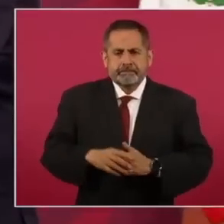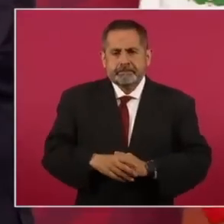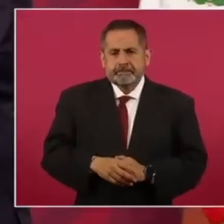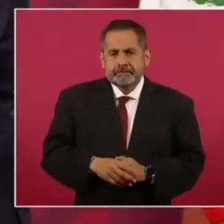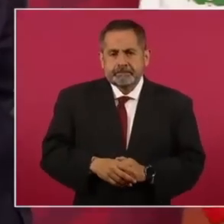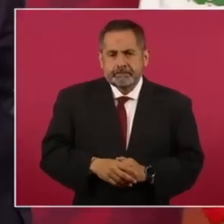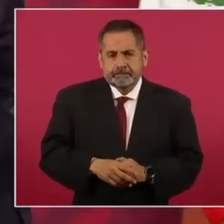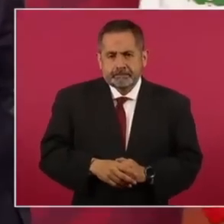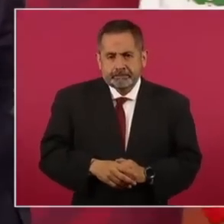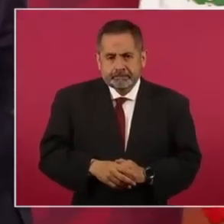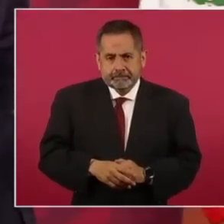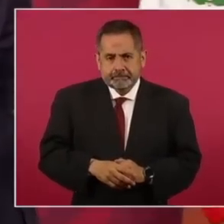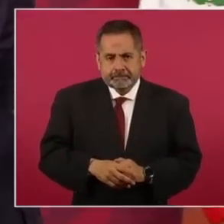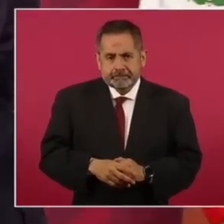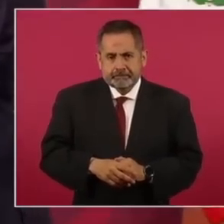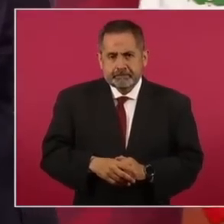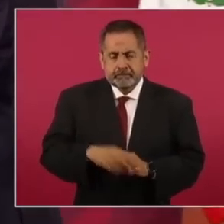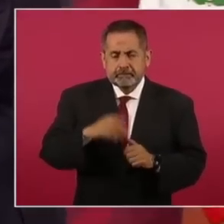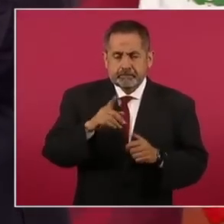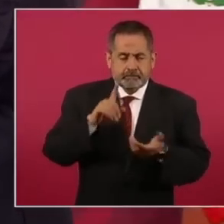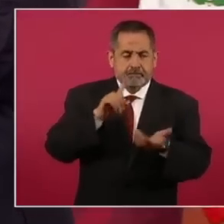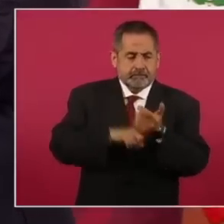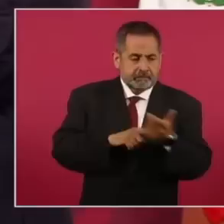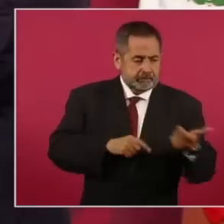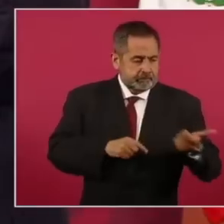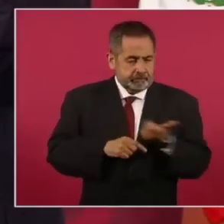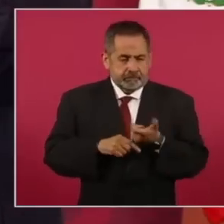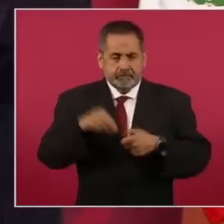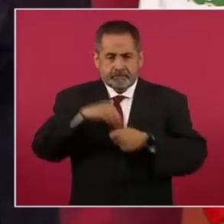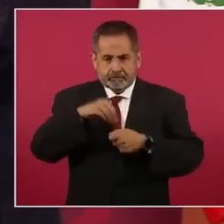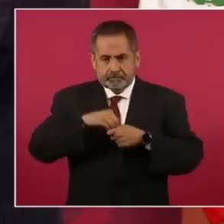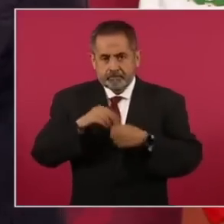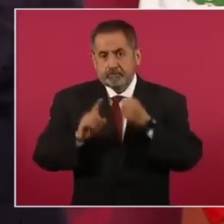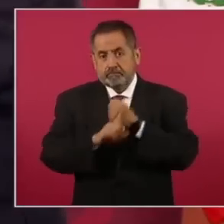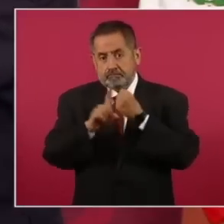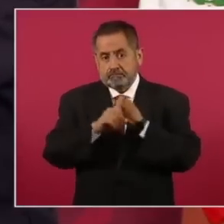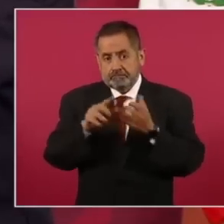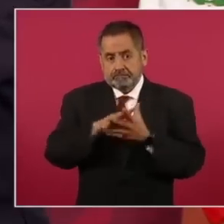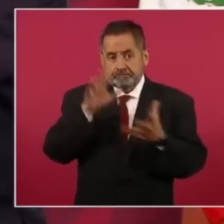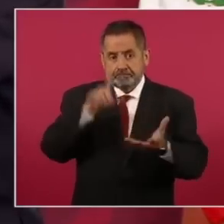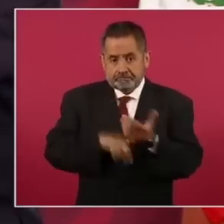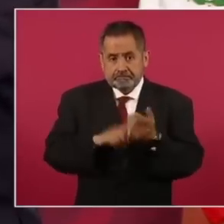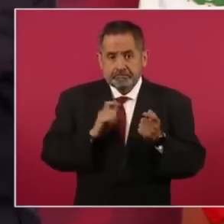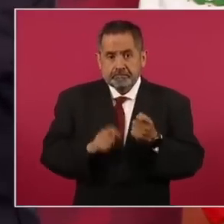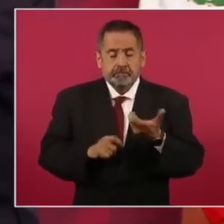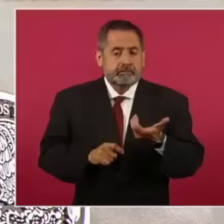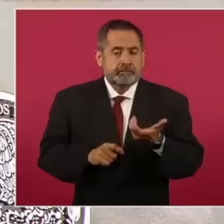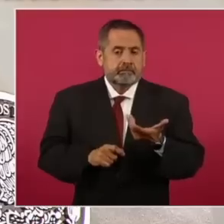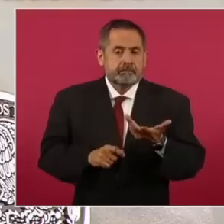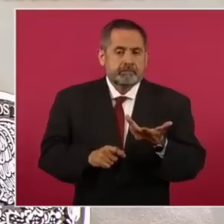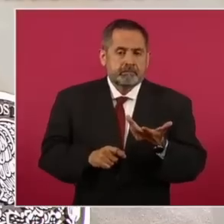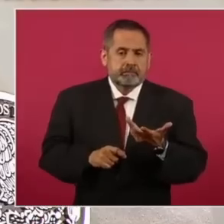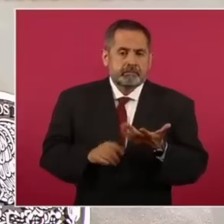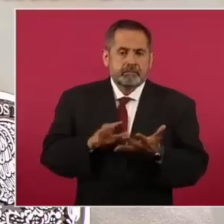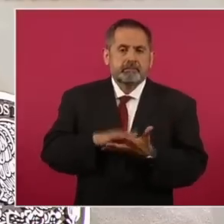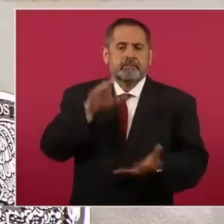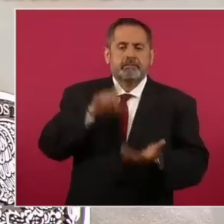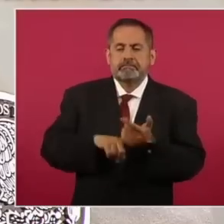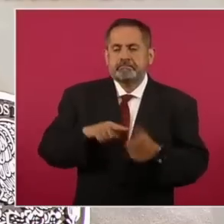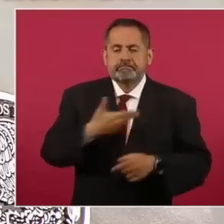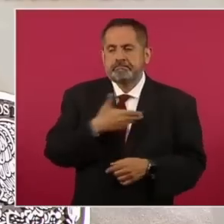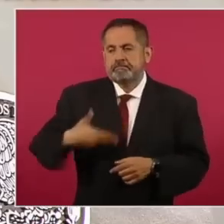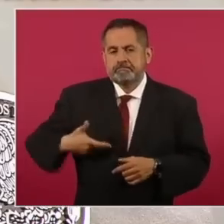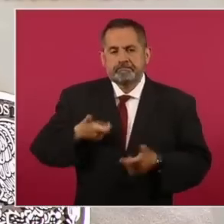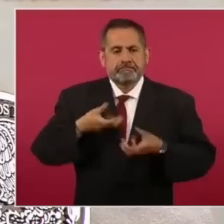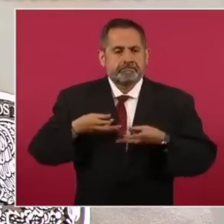No sólo era la partida secreta el problema, que era un problemón, por la capacidad del presidente,